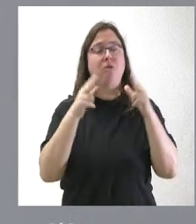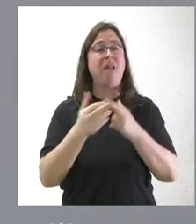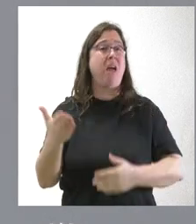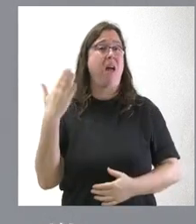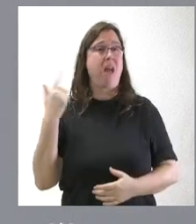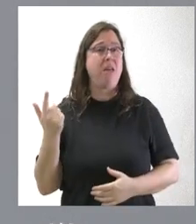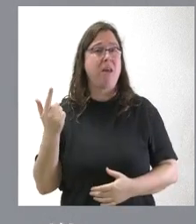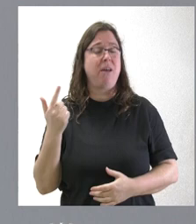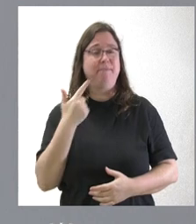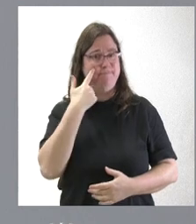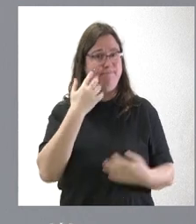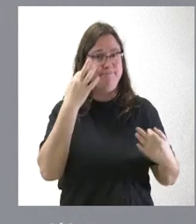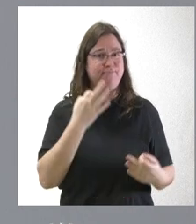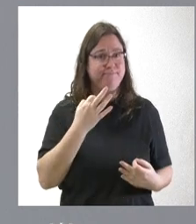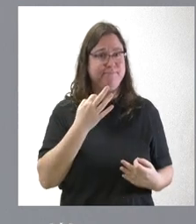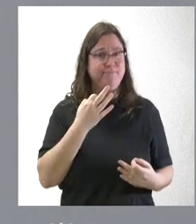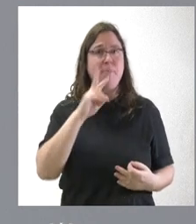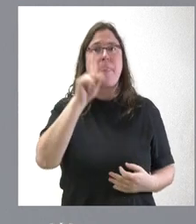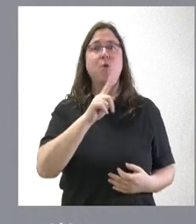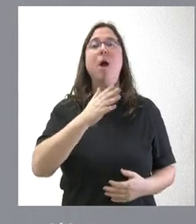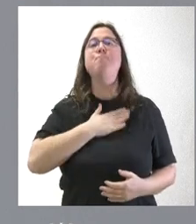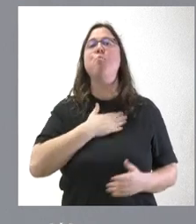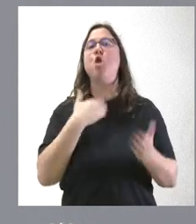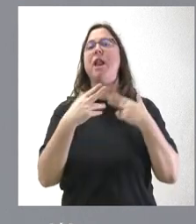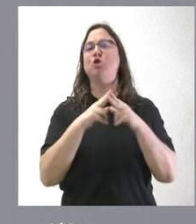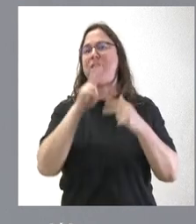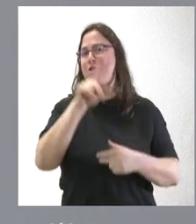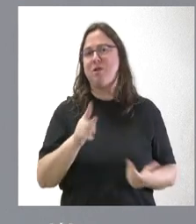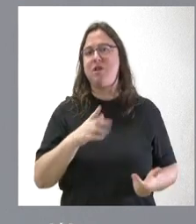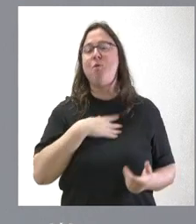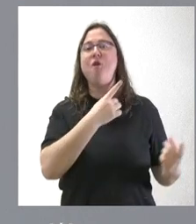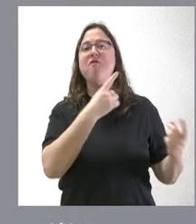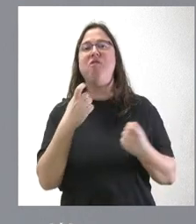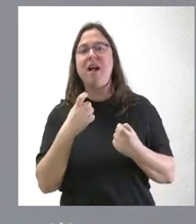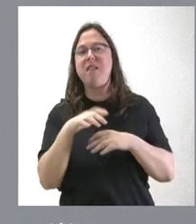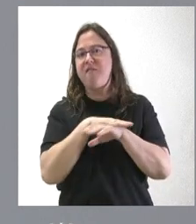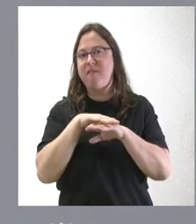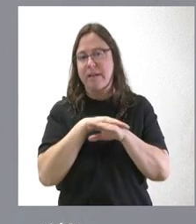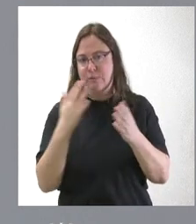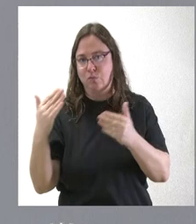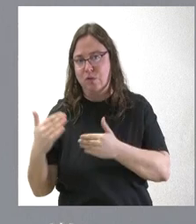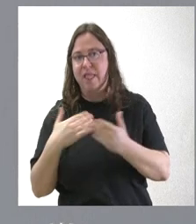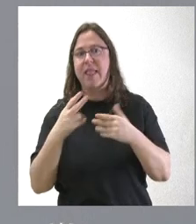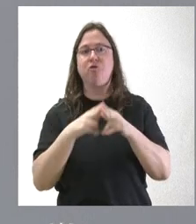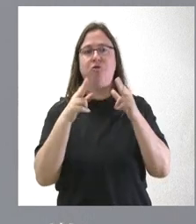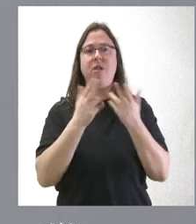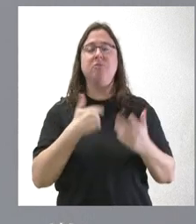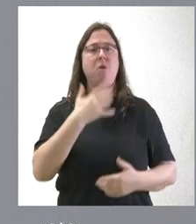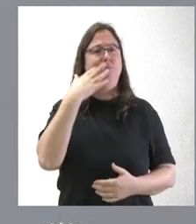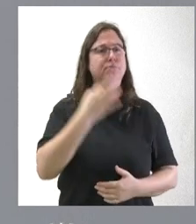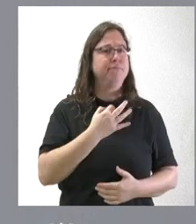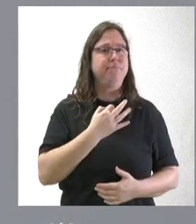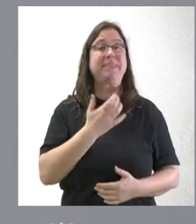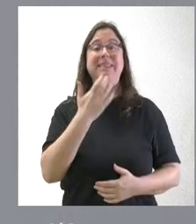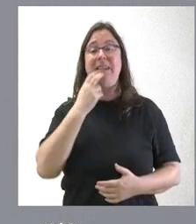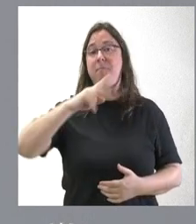que no era realmente un acto propio del diálogo social, porque faltaban partes esenciales en el diálogo social. Yo creo que si